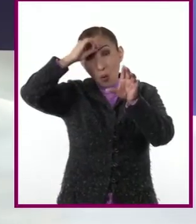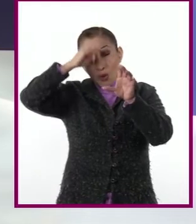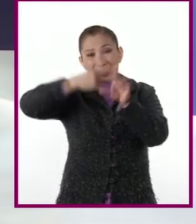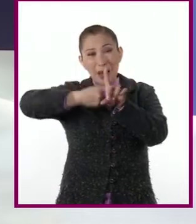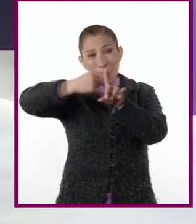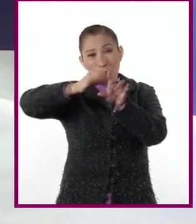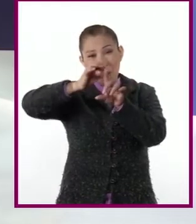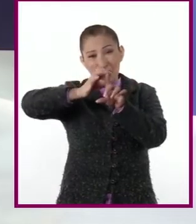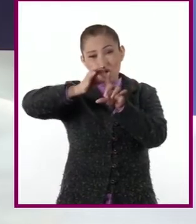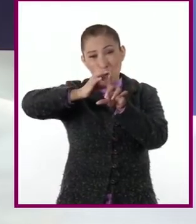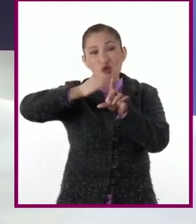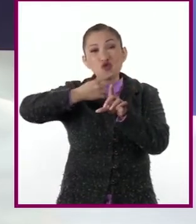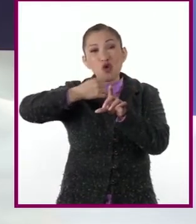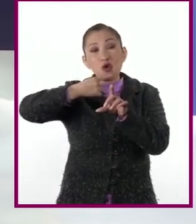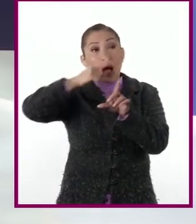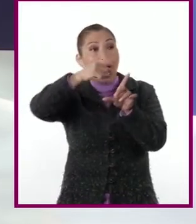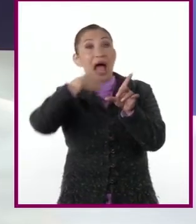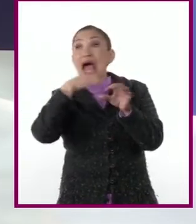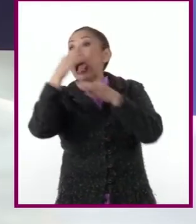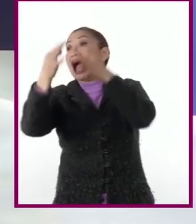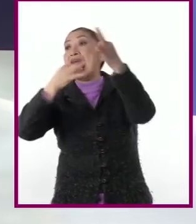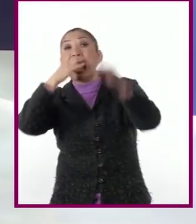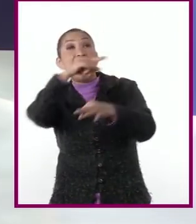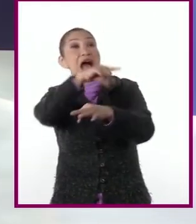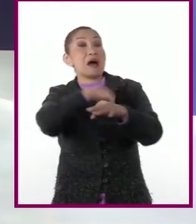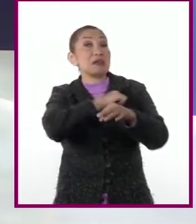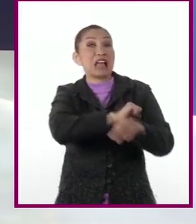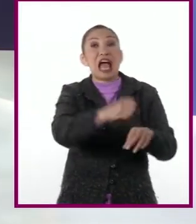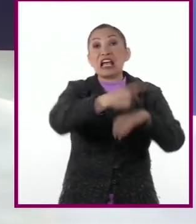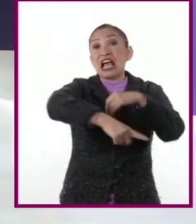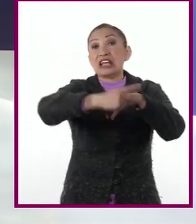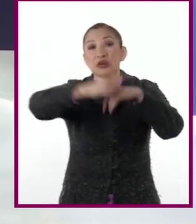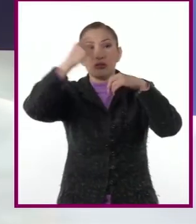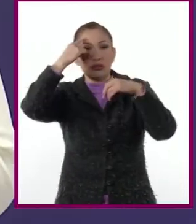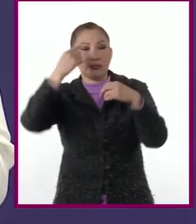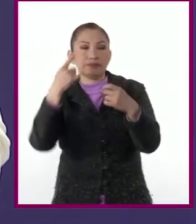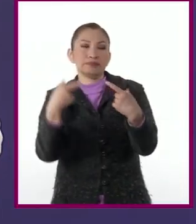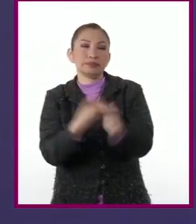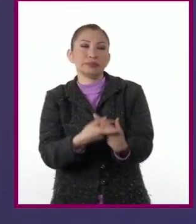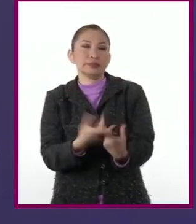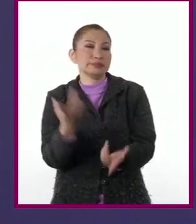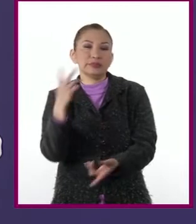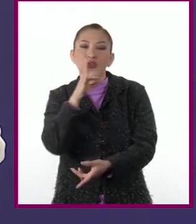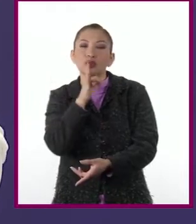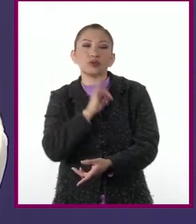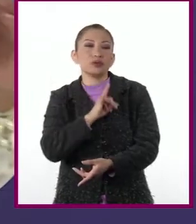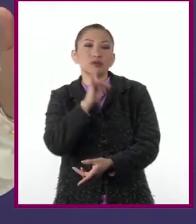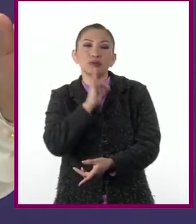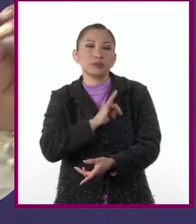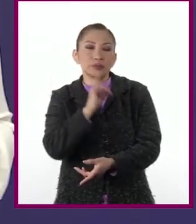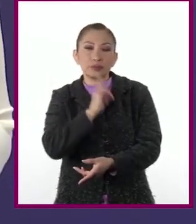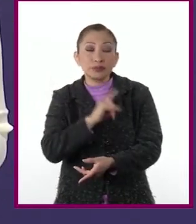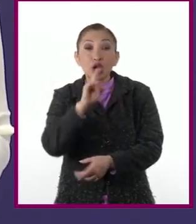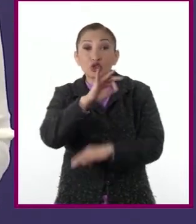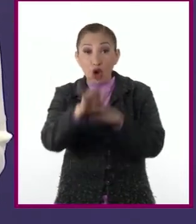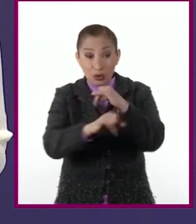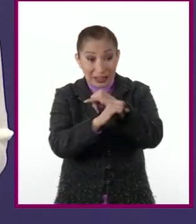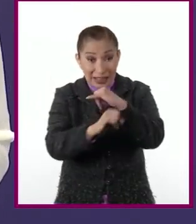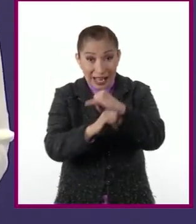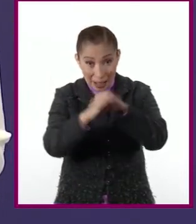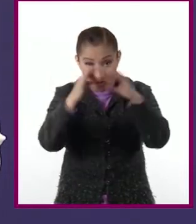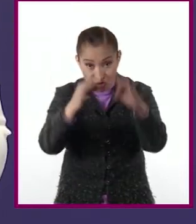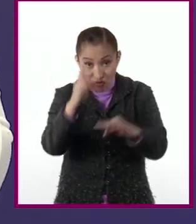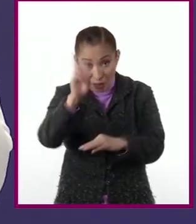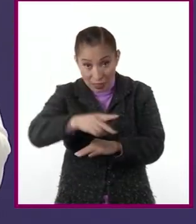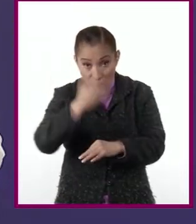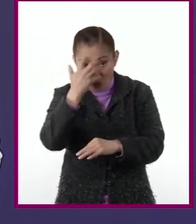Seguro te has topado con noticias falsas en las redes sociales. No todo lo que está en la red es confiable